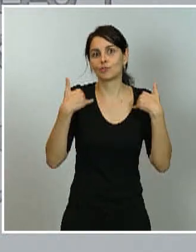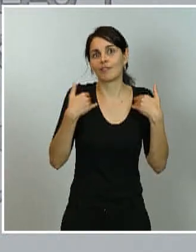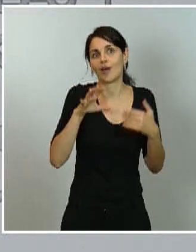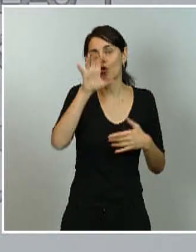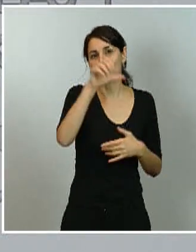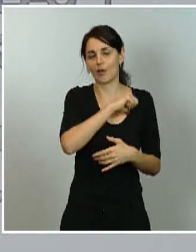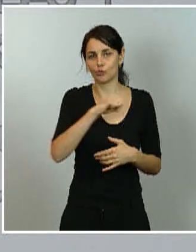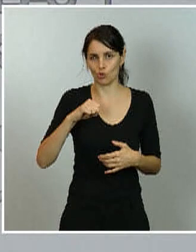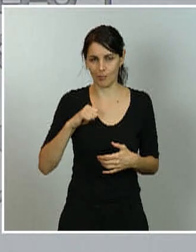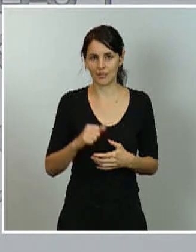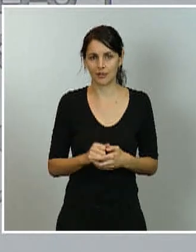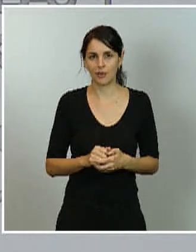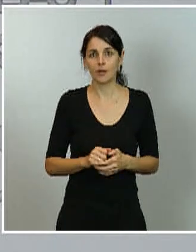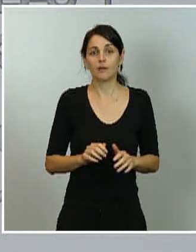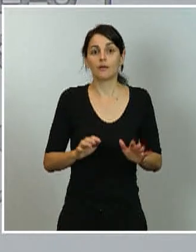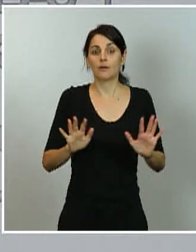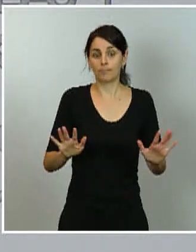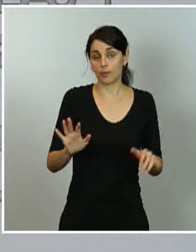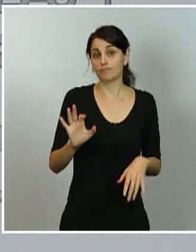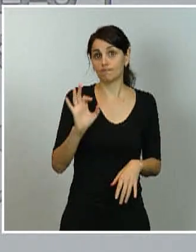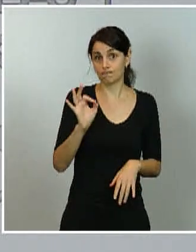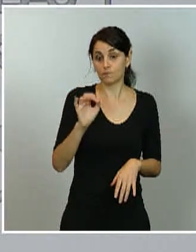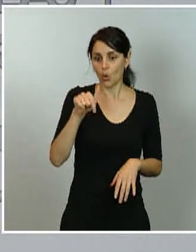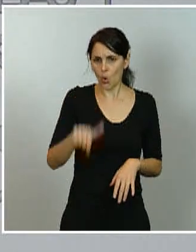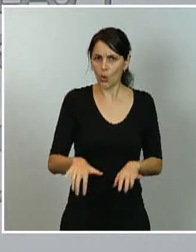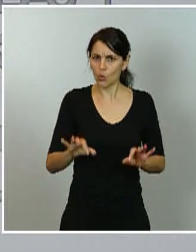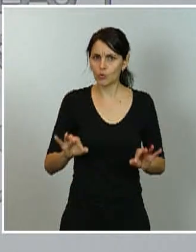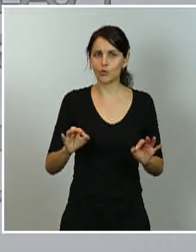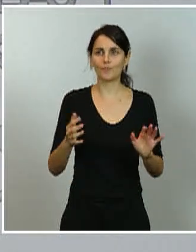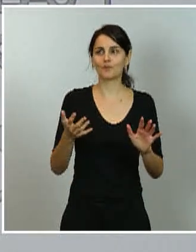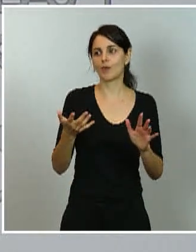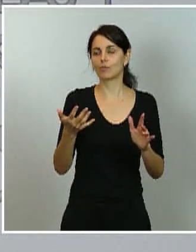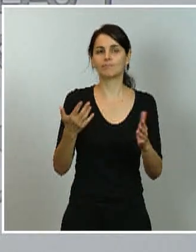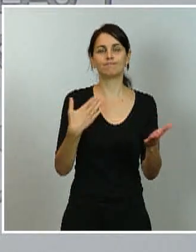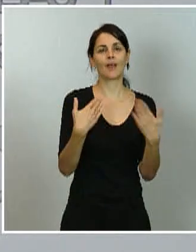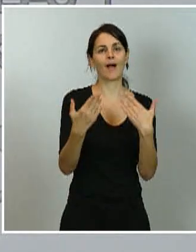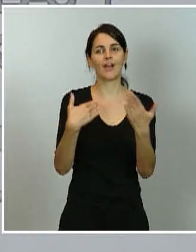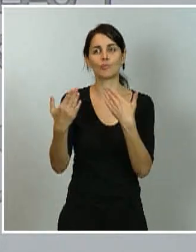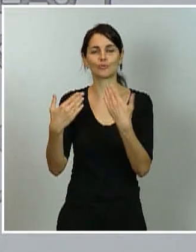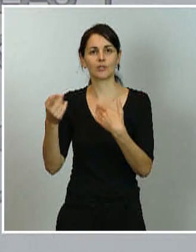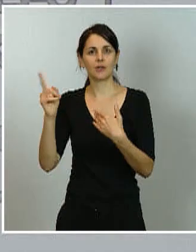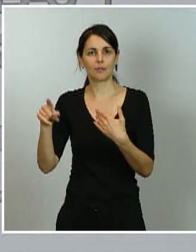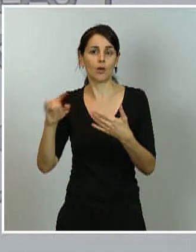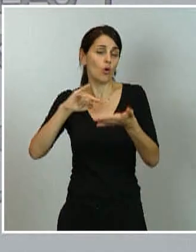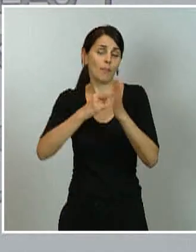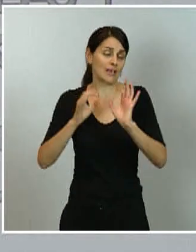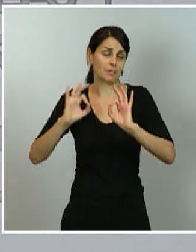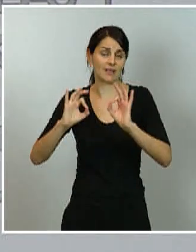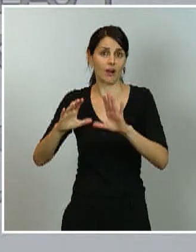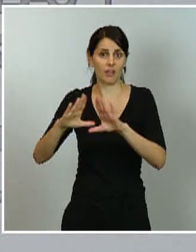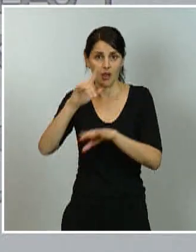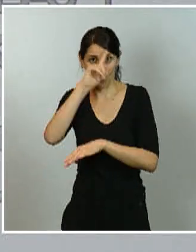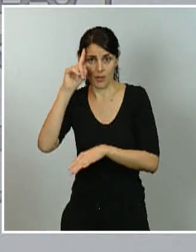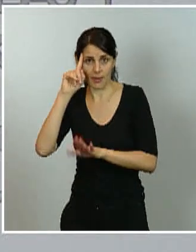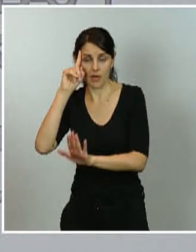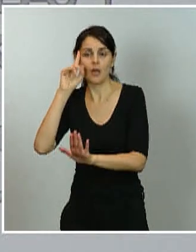que también hemos hablado hoy de hacer como corresponde un plan especial para Madrid y por tanto a mí me gustaría que estas medidas las